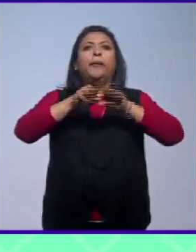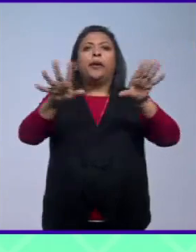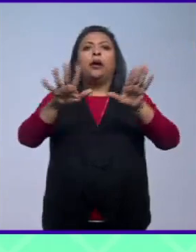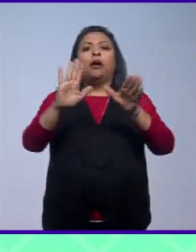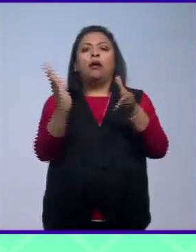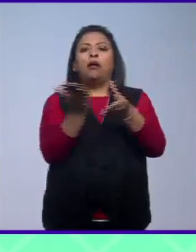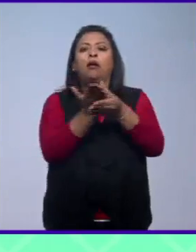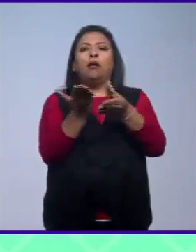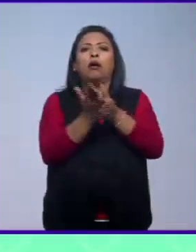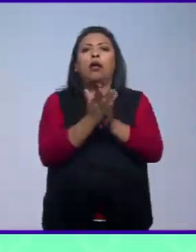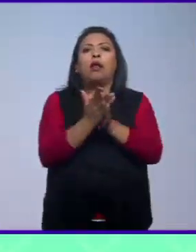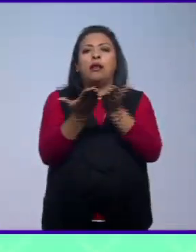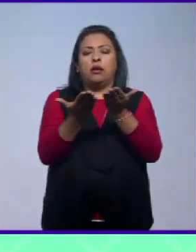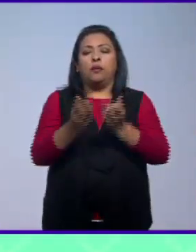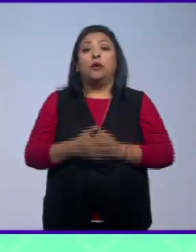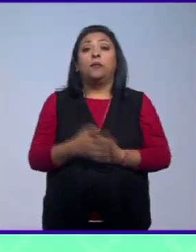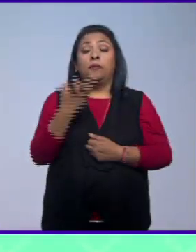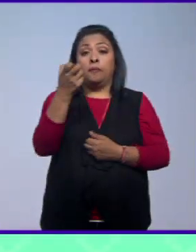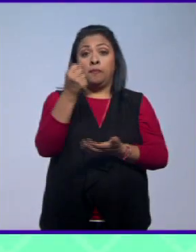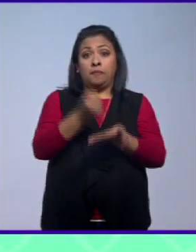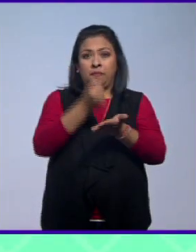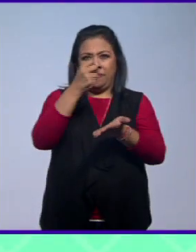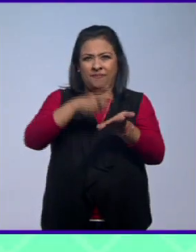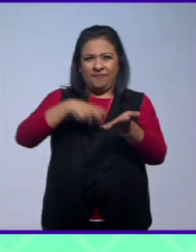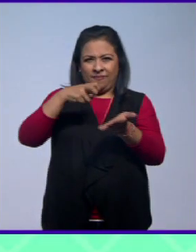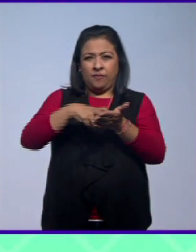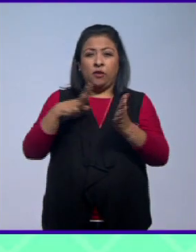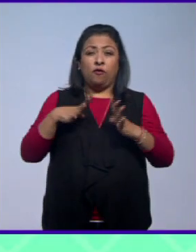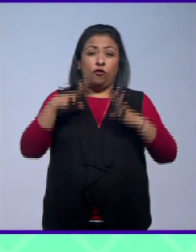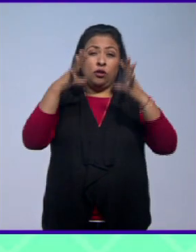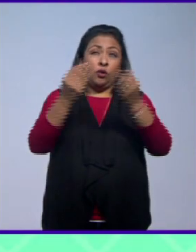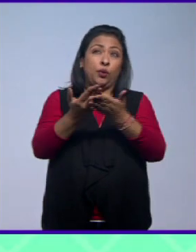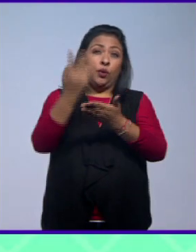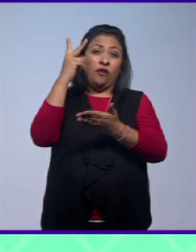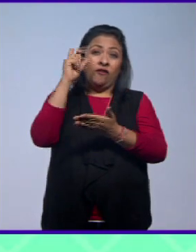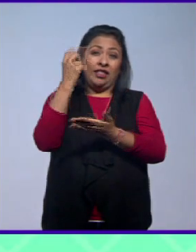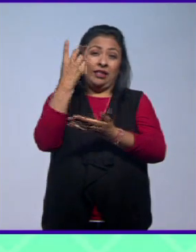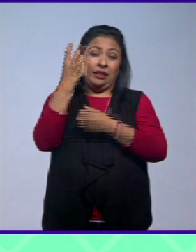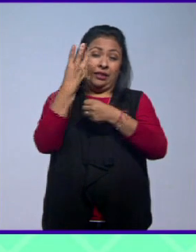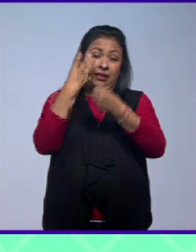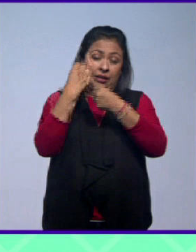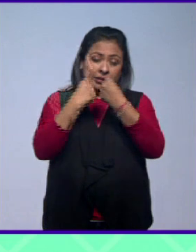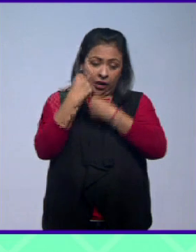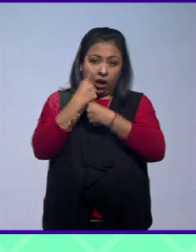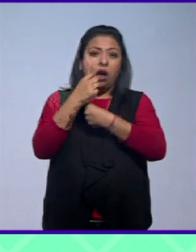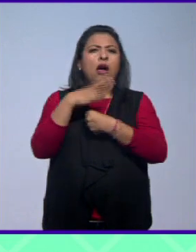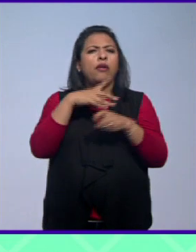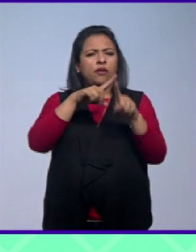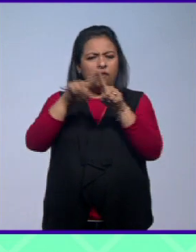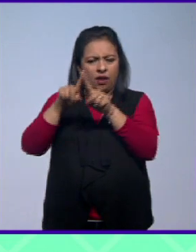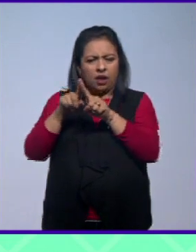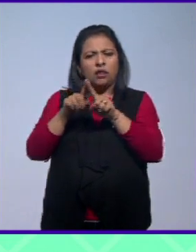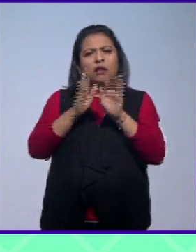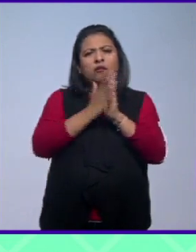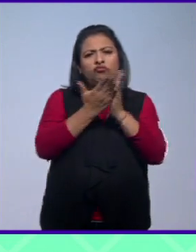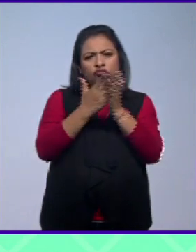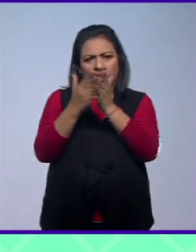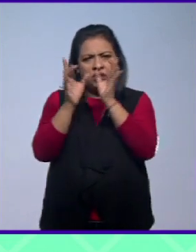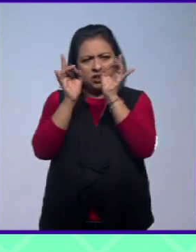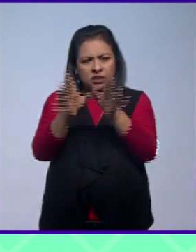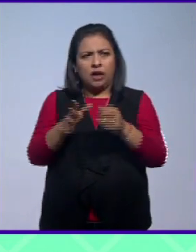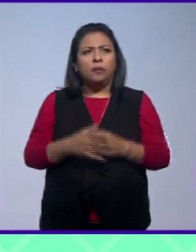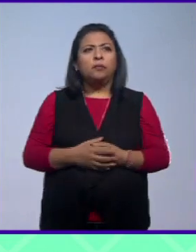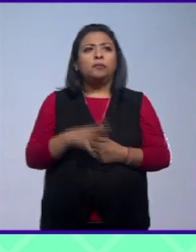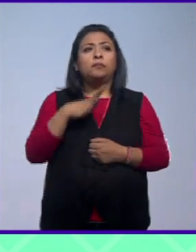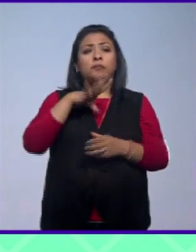formato de libro esta editorial fundada hace 23 años tiene ya varias colecciones esta